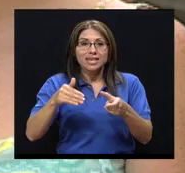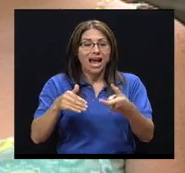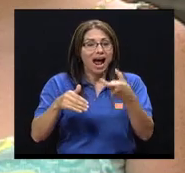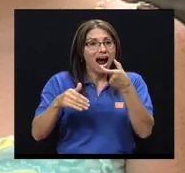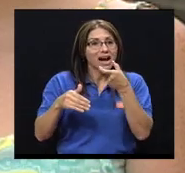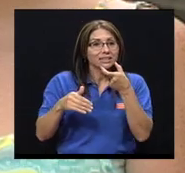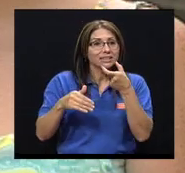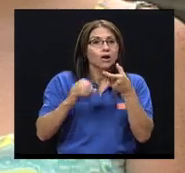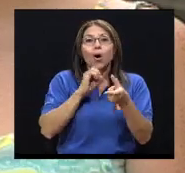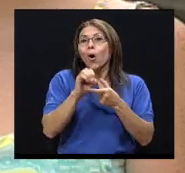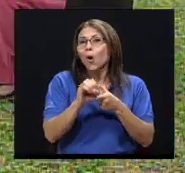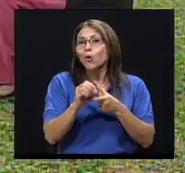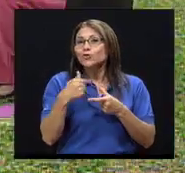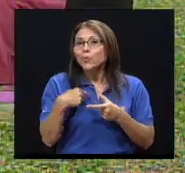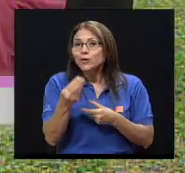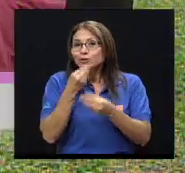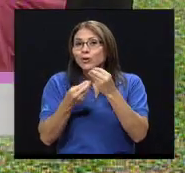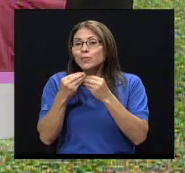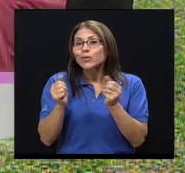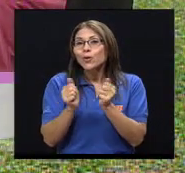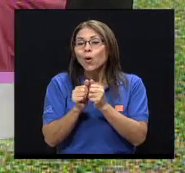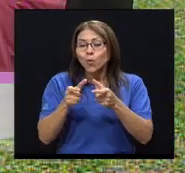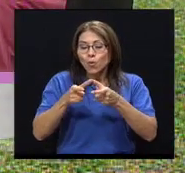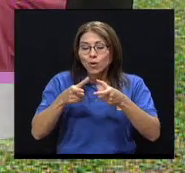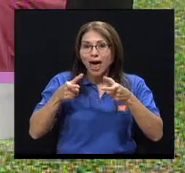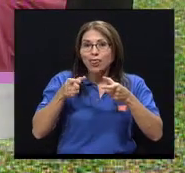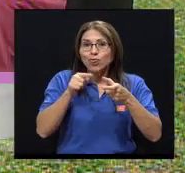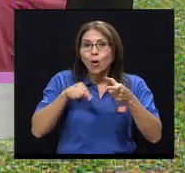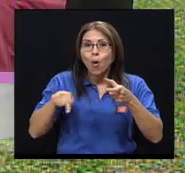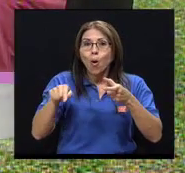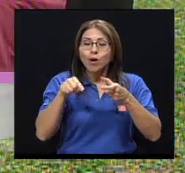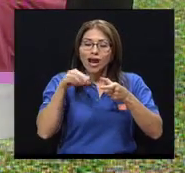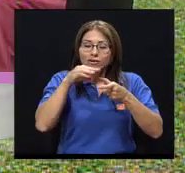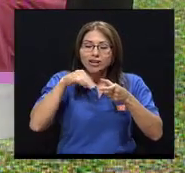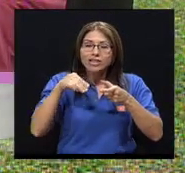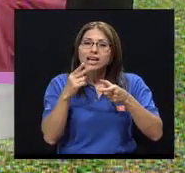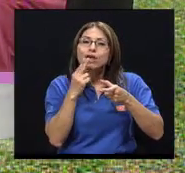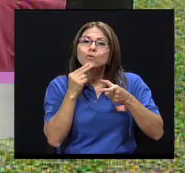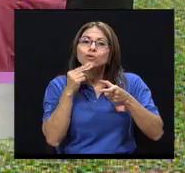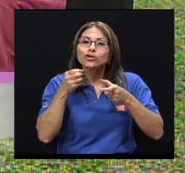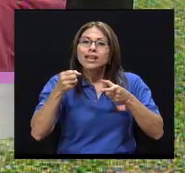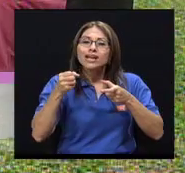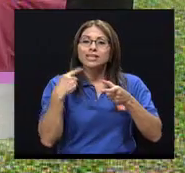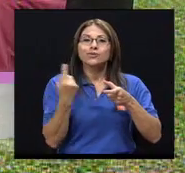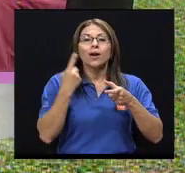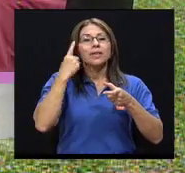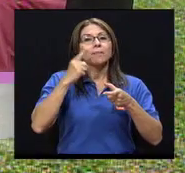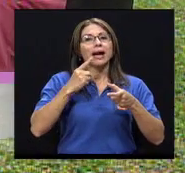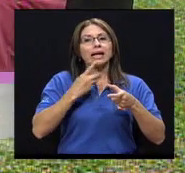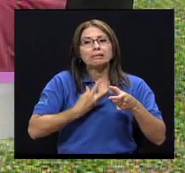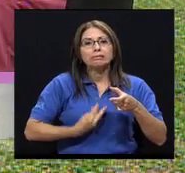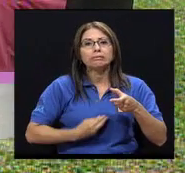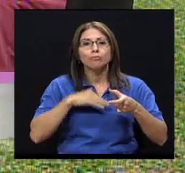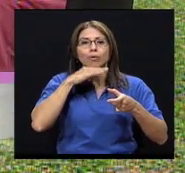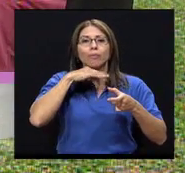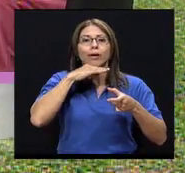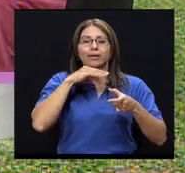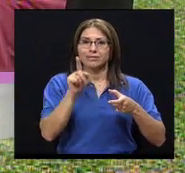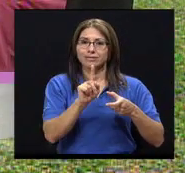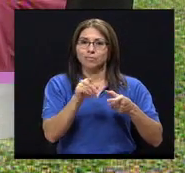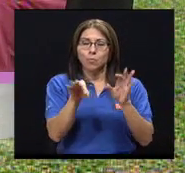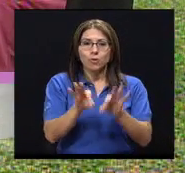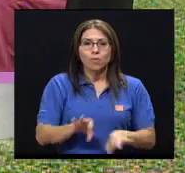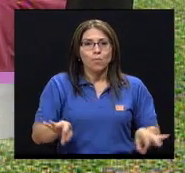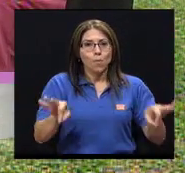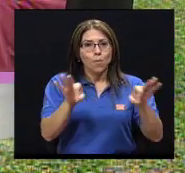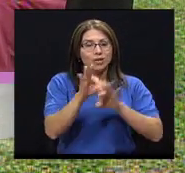en forma de una dona rellena con dulce de leche, solamente por satisfacer el hambre. Es ahí donde entra el papel tan importante que tiene